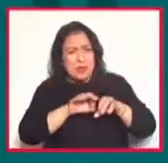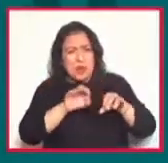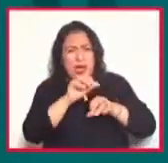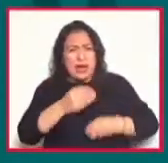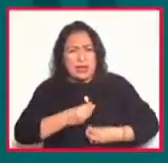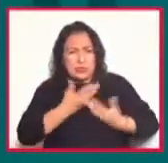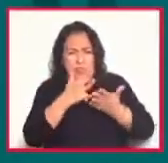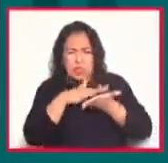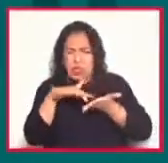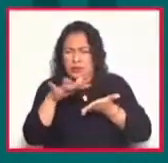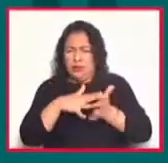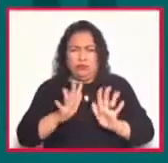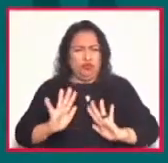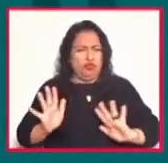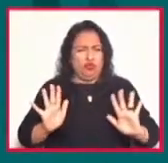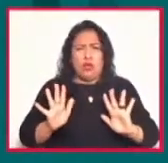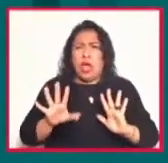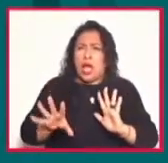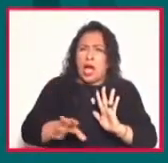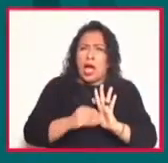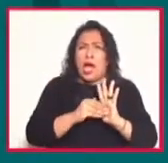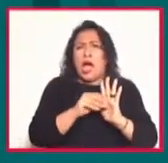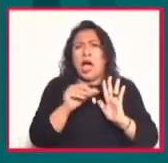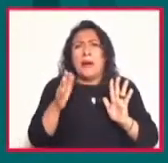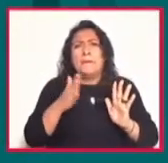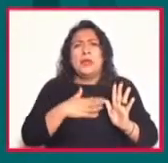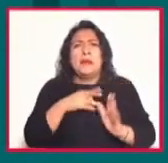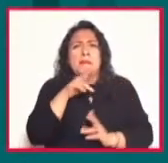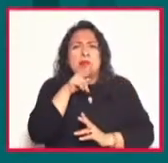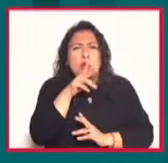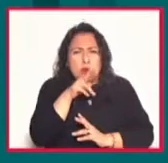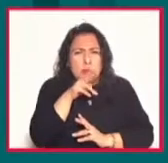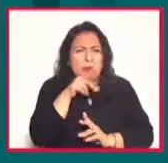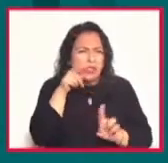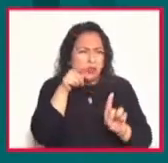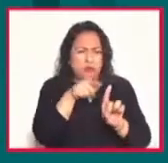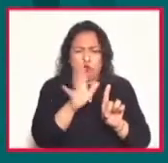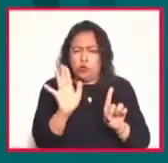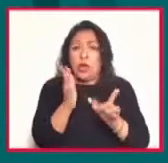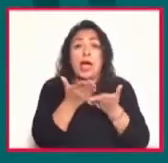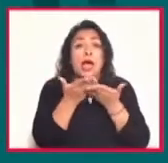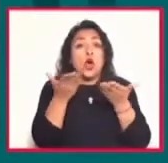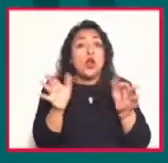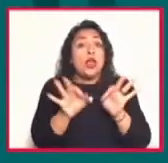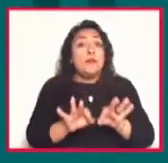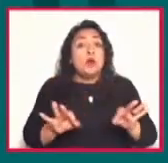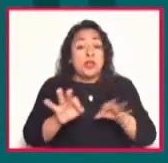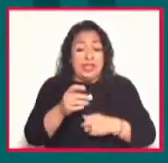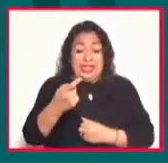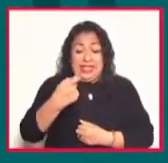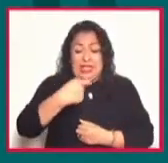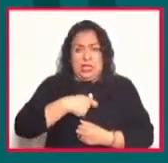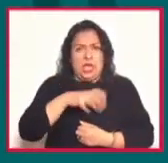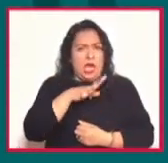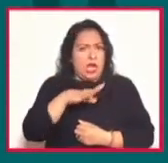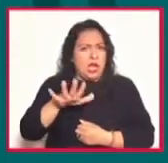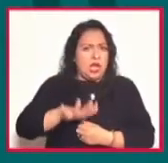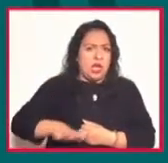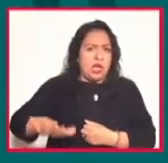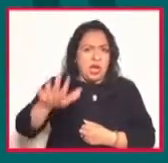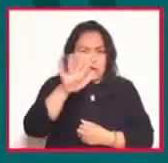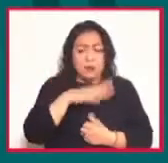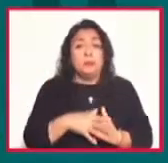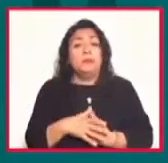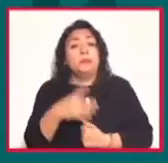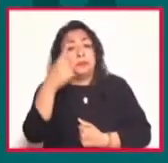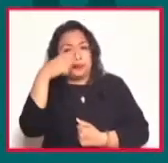literaria, ni forma parte del repertorio de sus preocupaciones centrales. Ahora, la identidad es universal. Y a